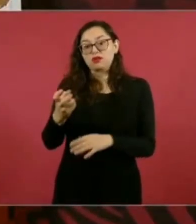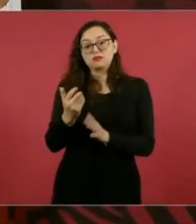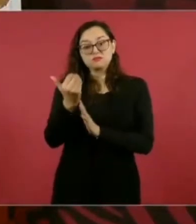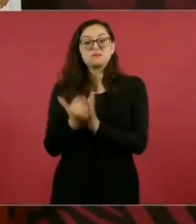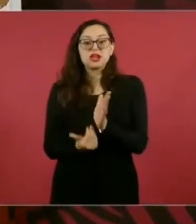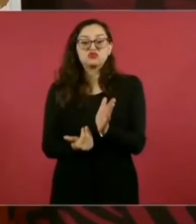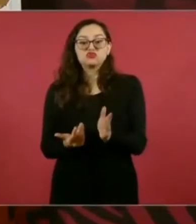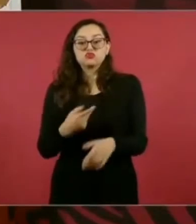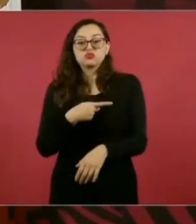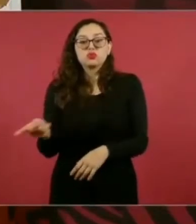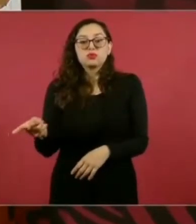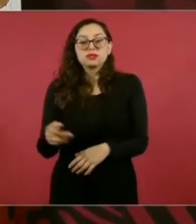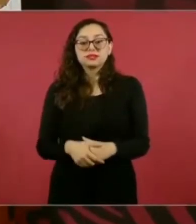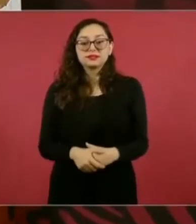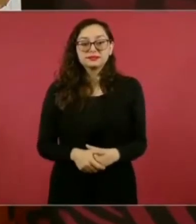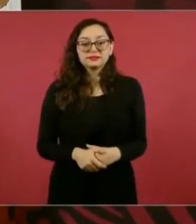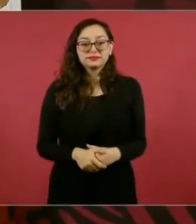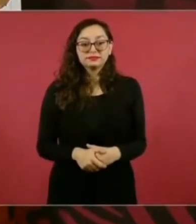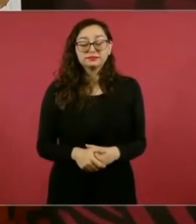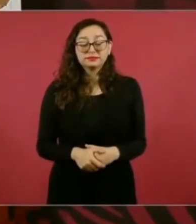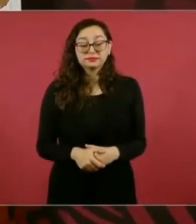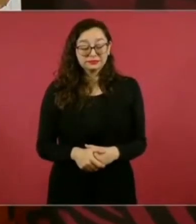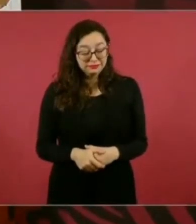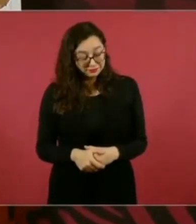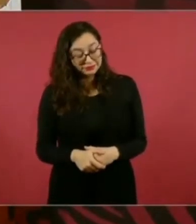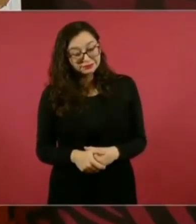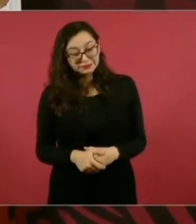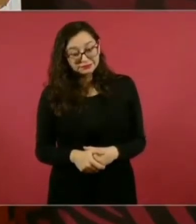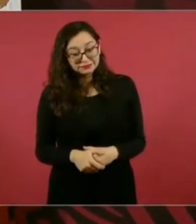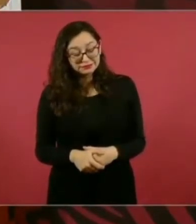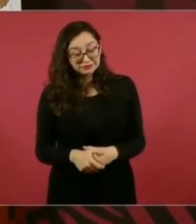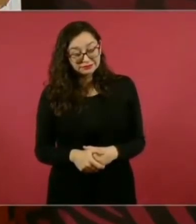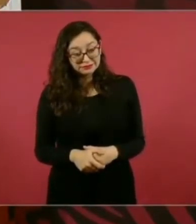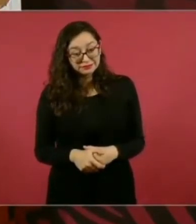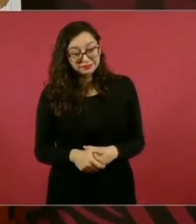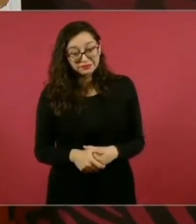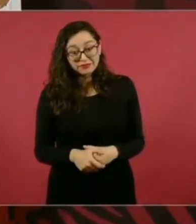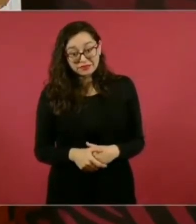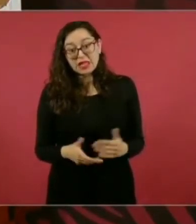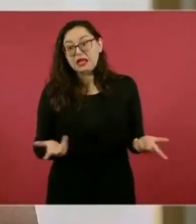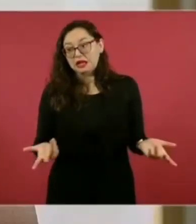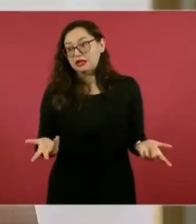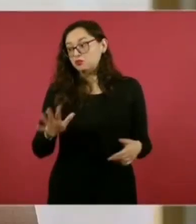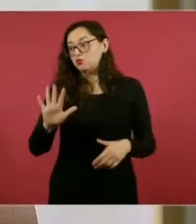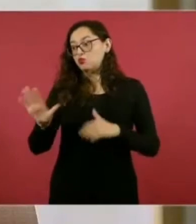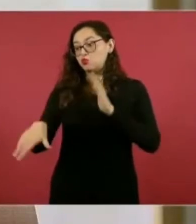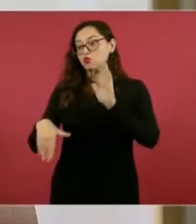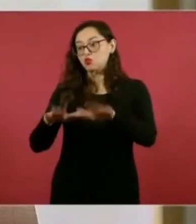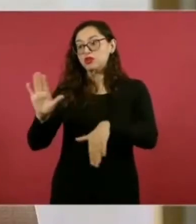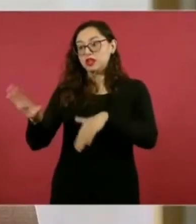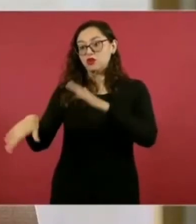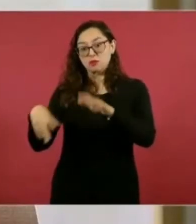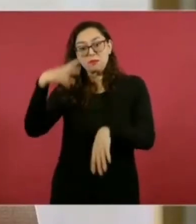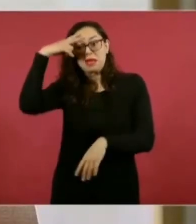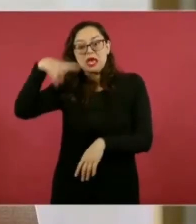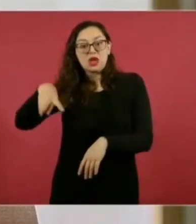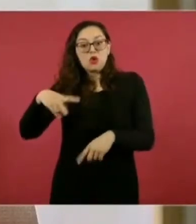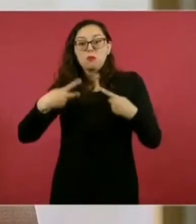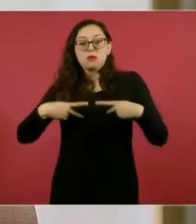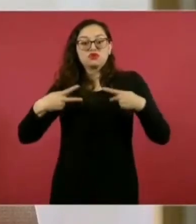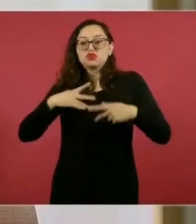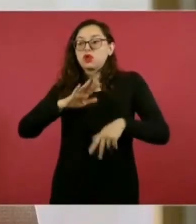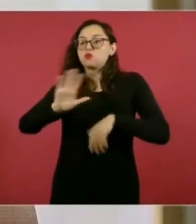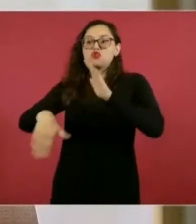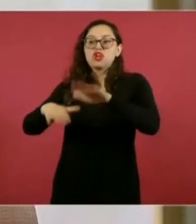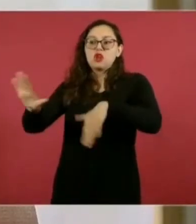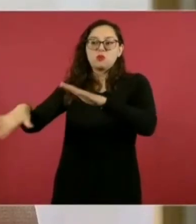redujo la pobreza porque se murieron los mexicanos pobres